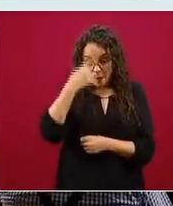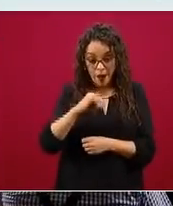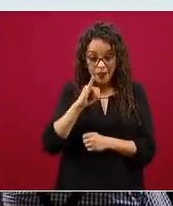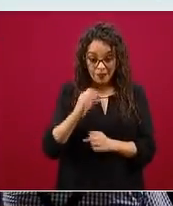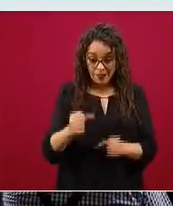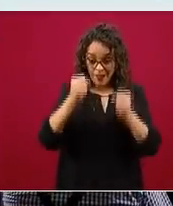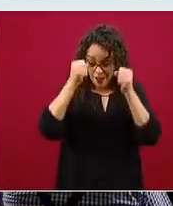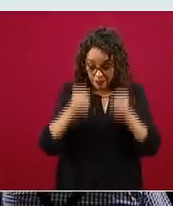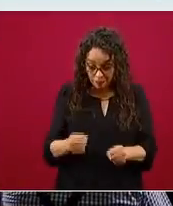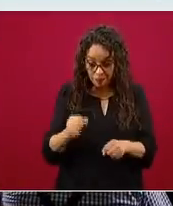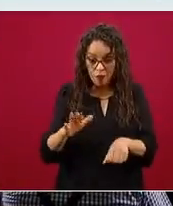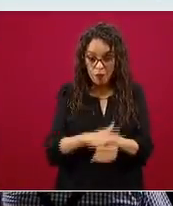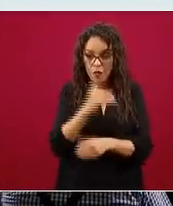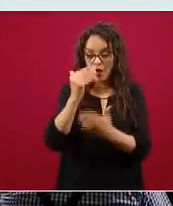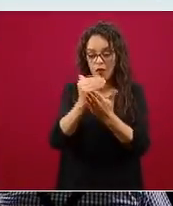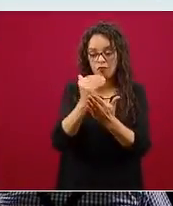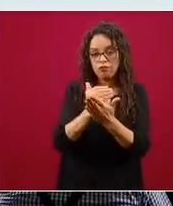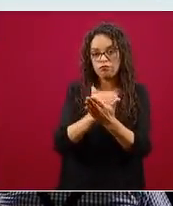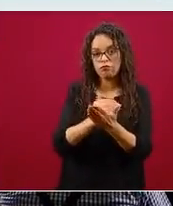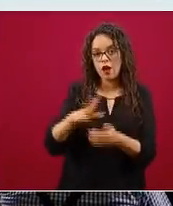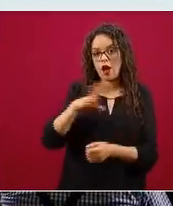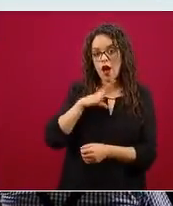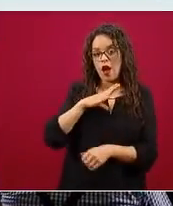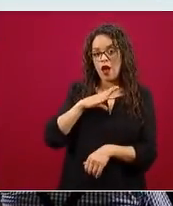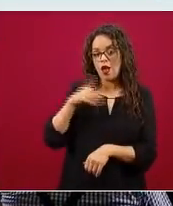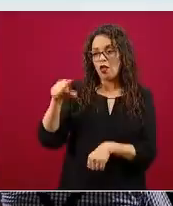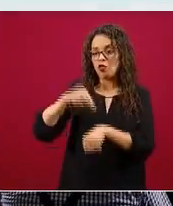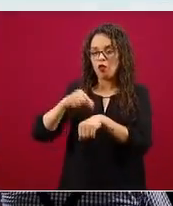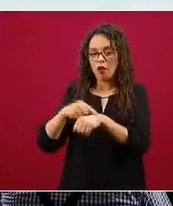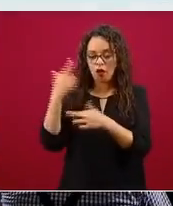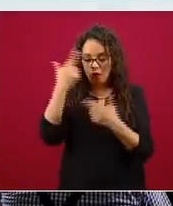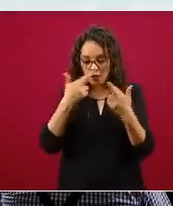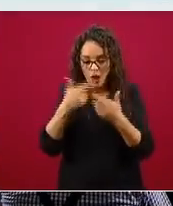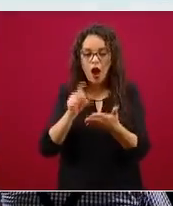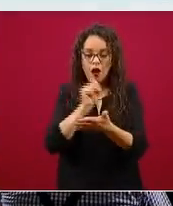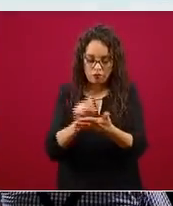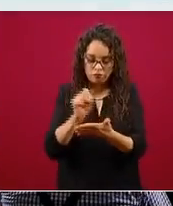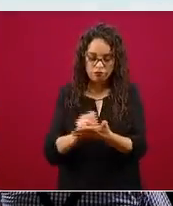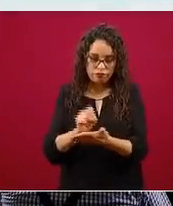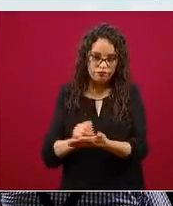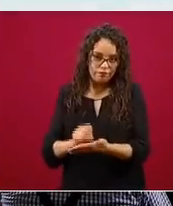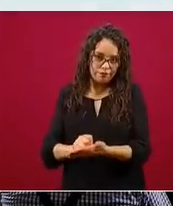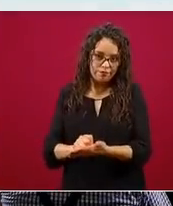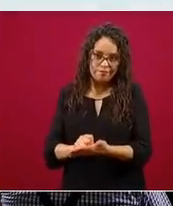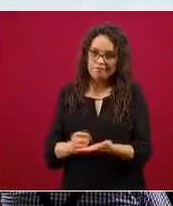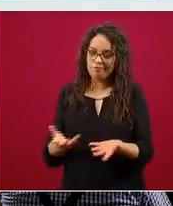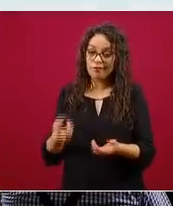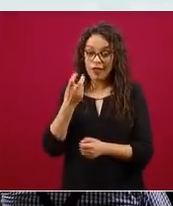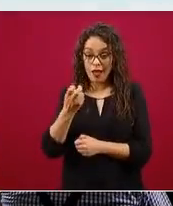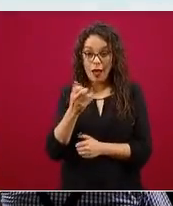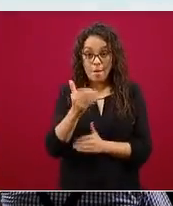y pasa al sistema de vigilancia. Este es el proceso, no es un proceso